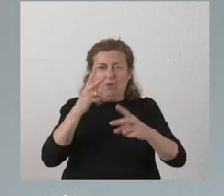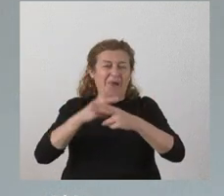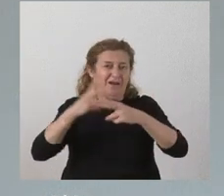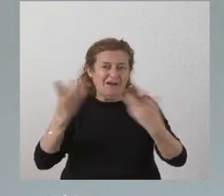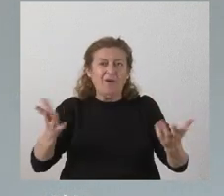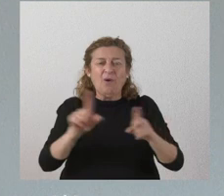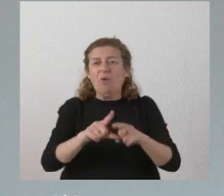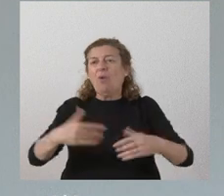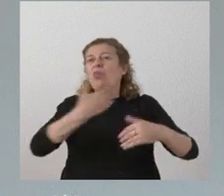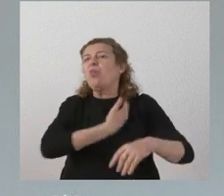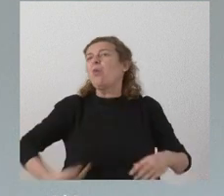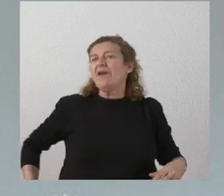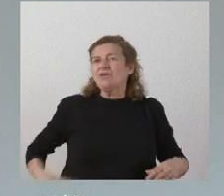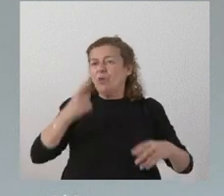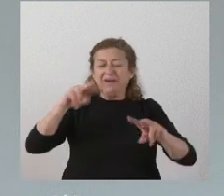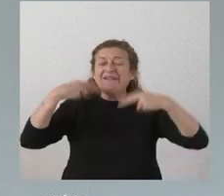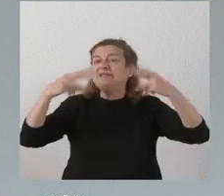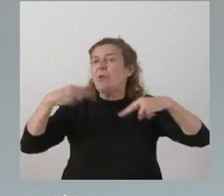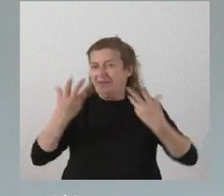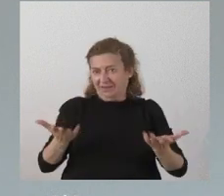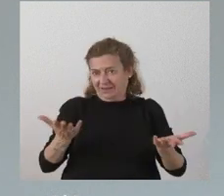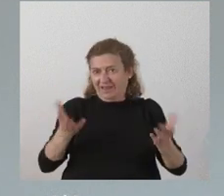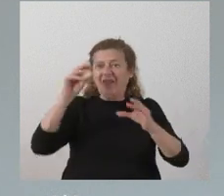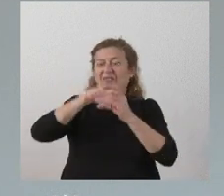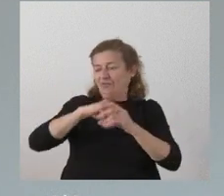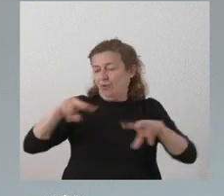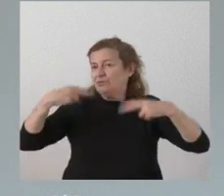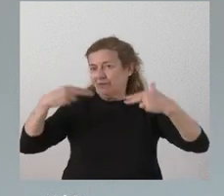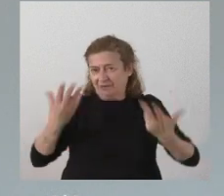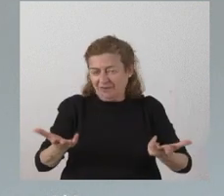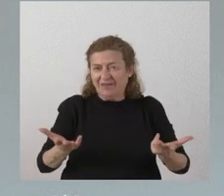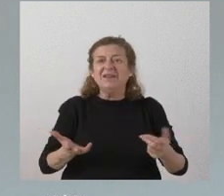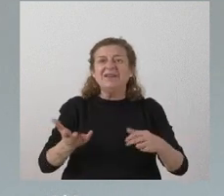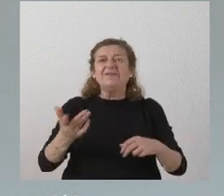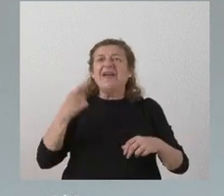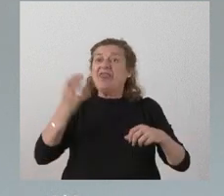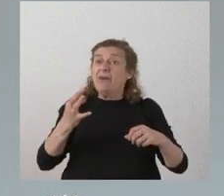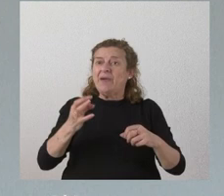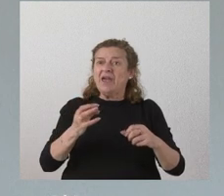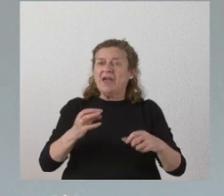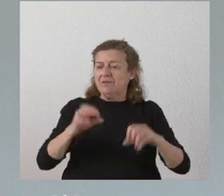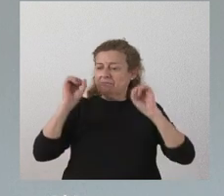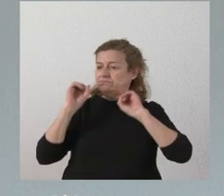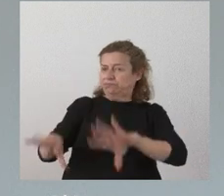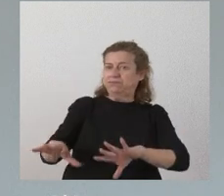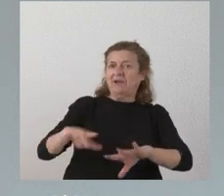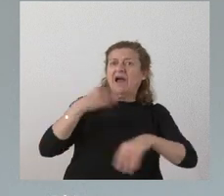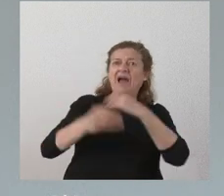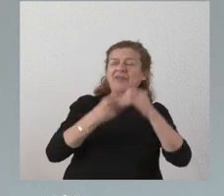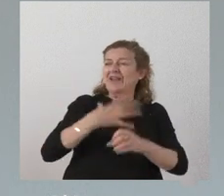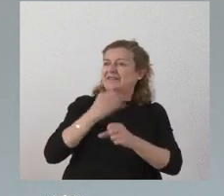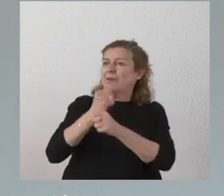regenta un restaurante dentro de la hostelería debe de dejar o de llevar a cabo su